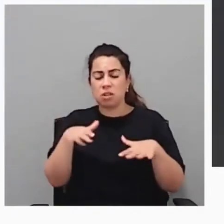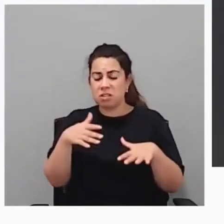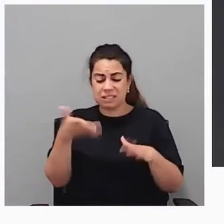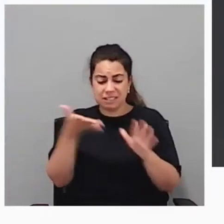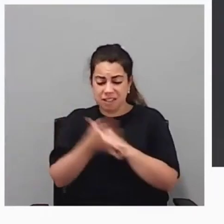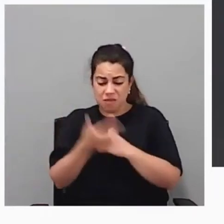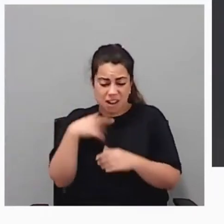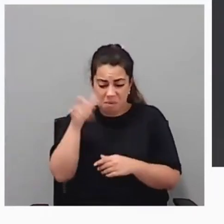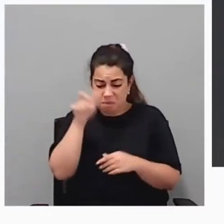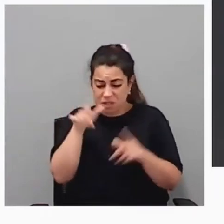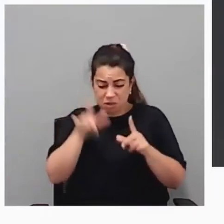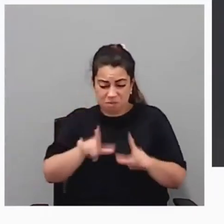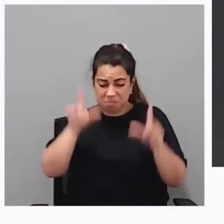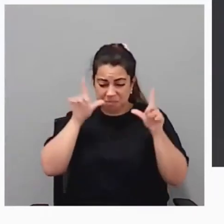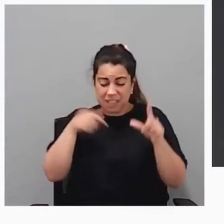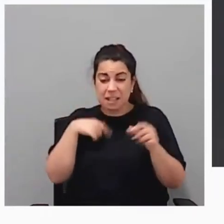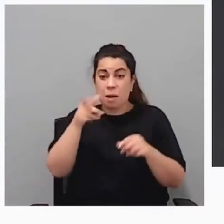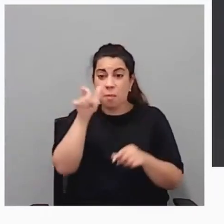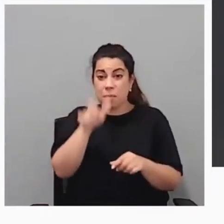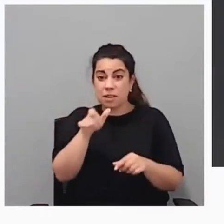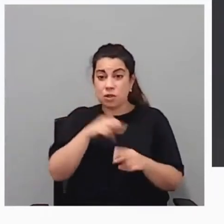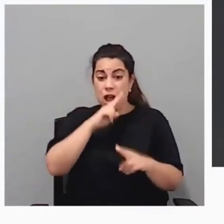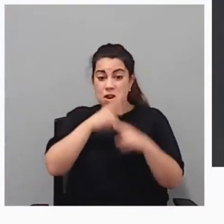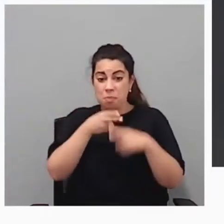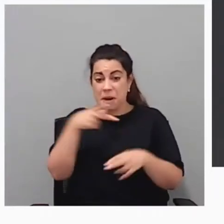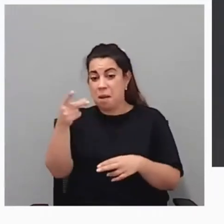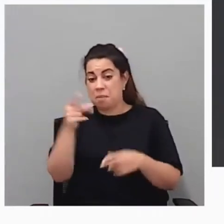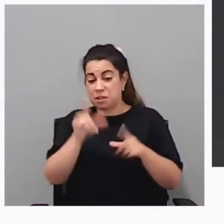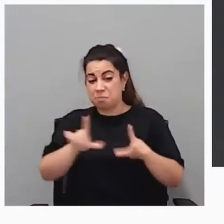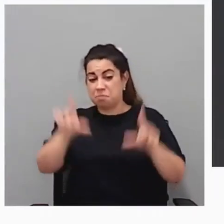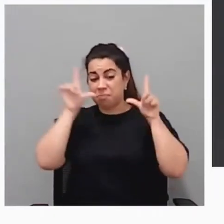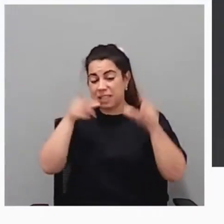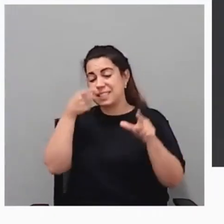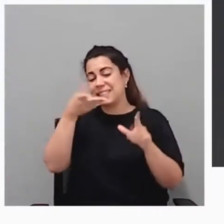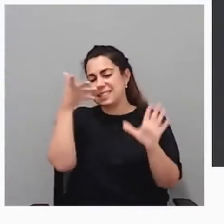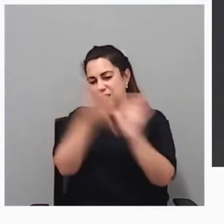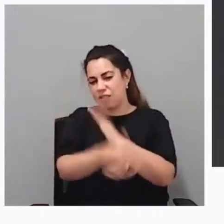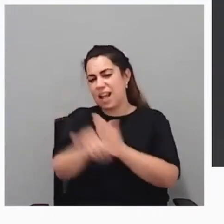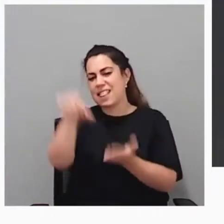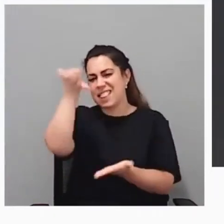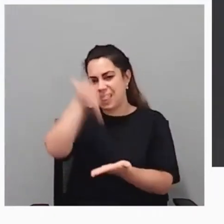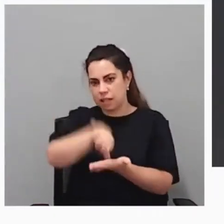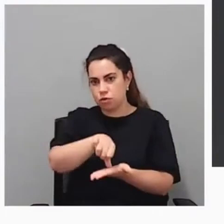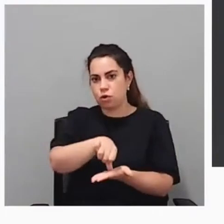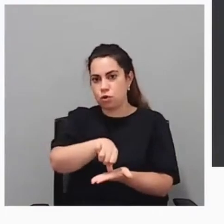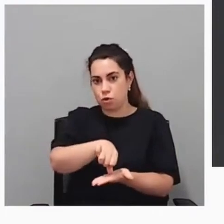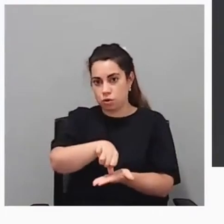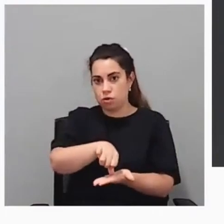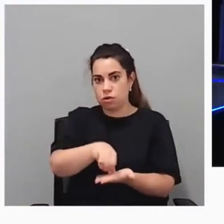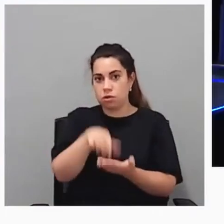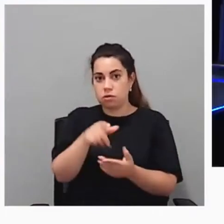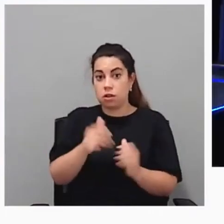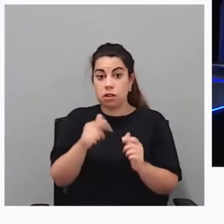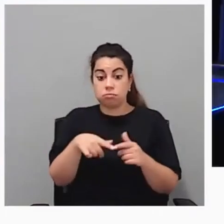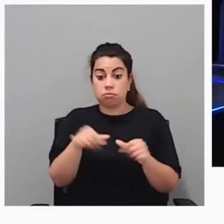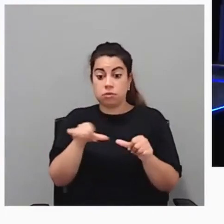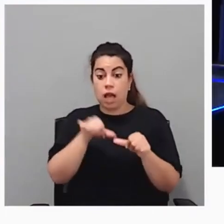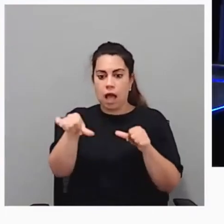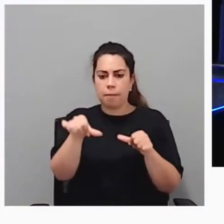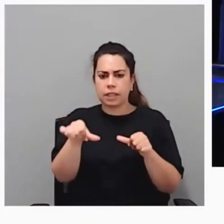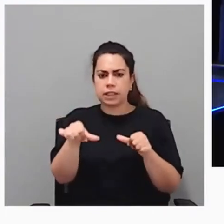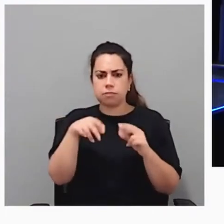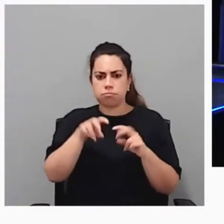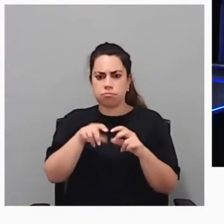con nombres y apellidos. Bueno, pues ahí es el centro de nuestro organigrama. Y a partir de ahí, esos círculos concéntricos le dan soporte